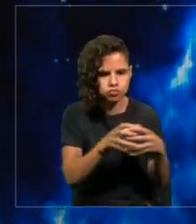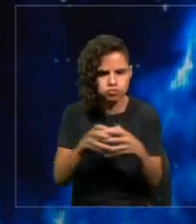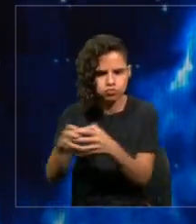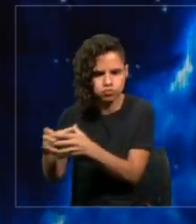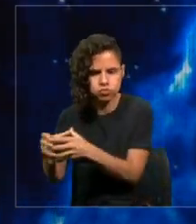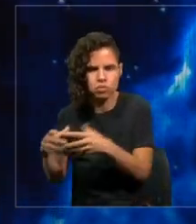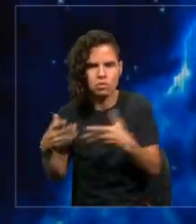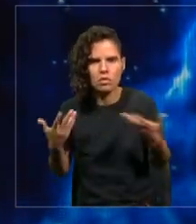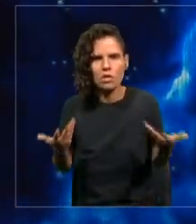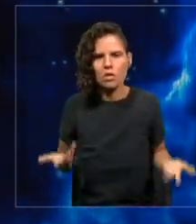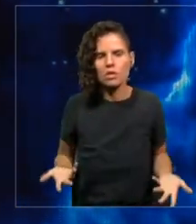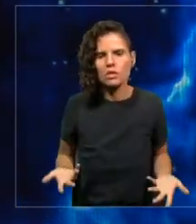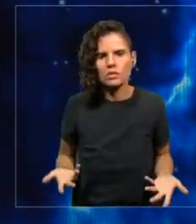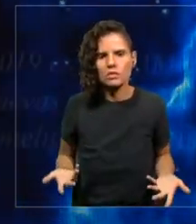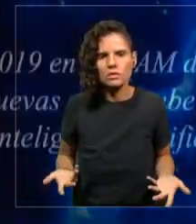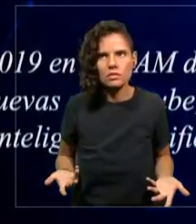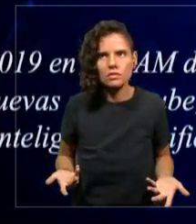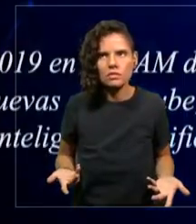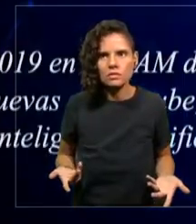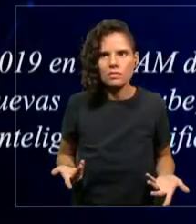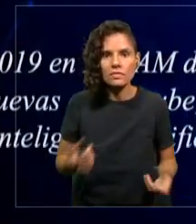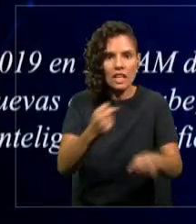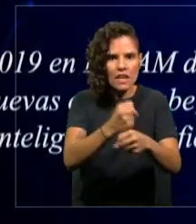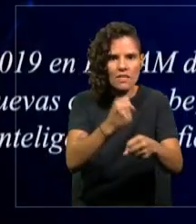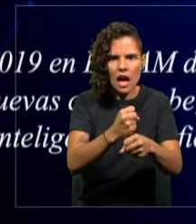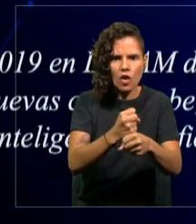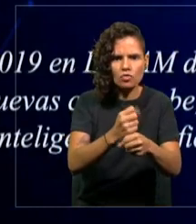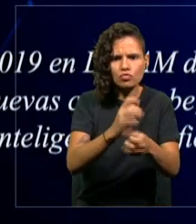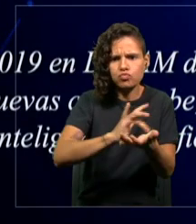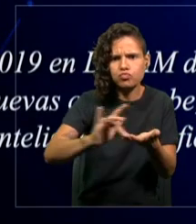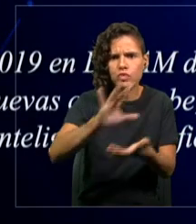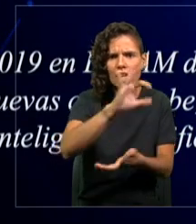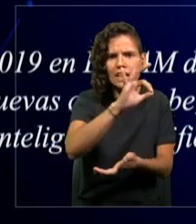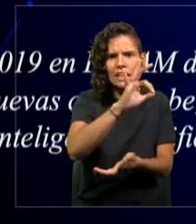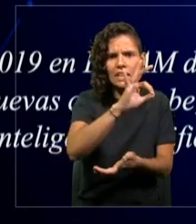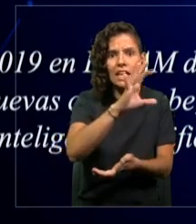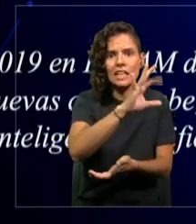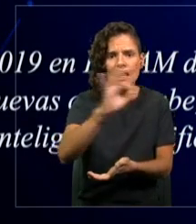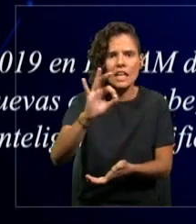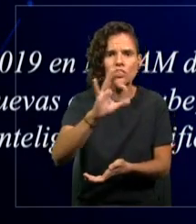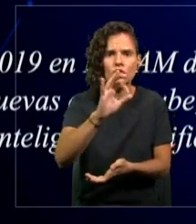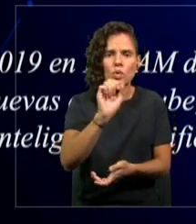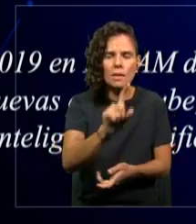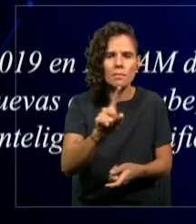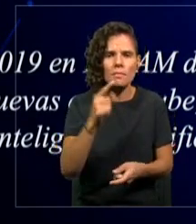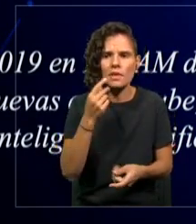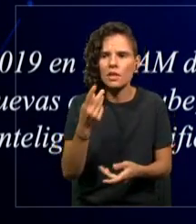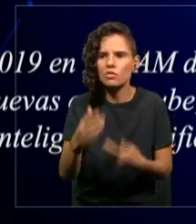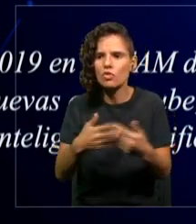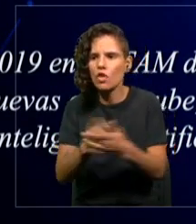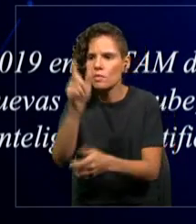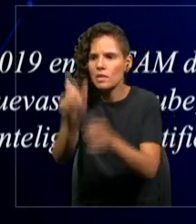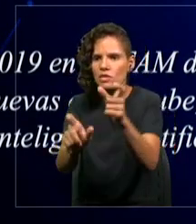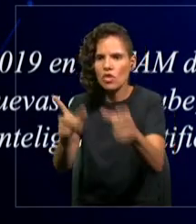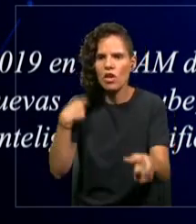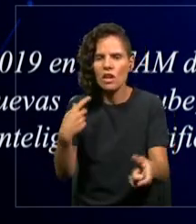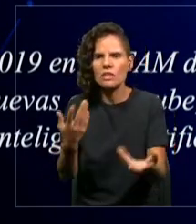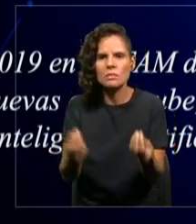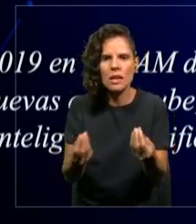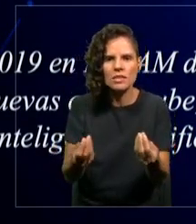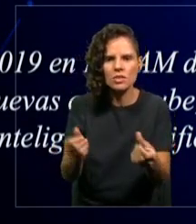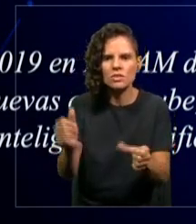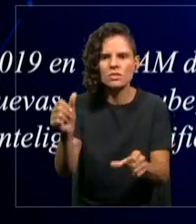mil empleos que estaban allí, listos, porque no habían personas que sepan de tecnología de la nube,